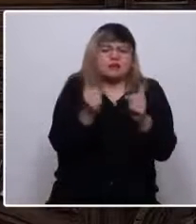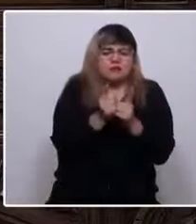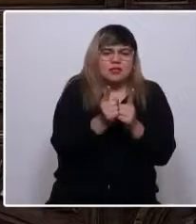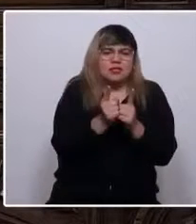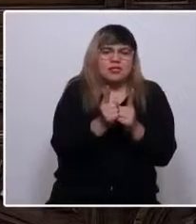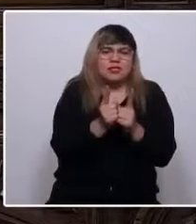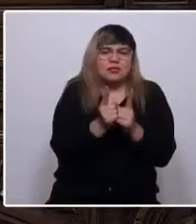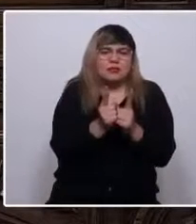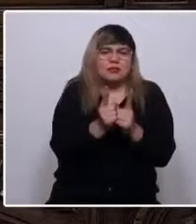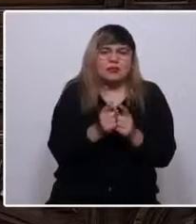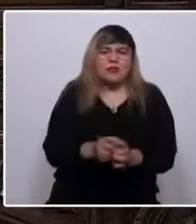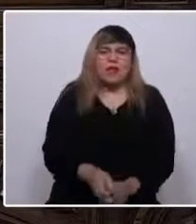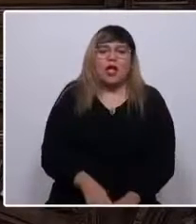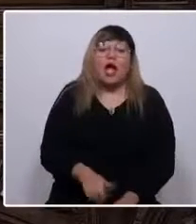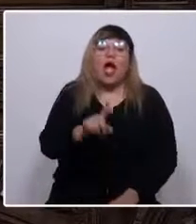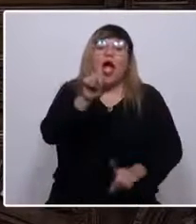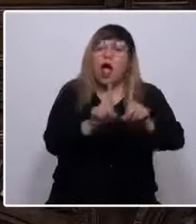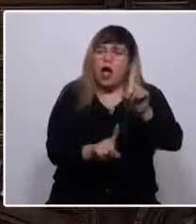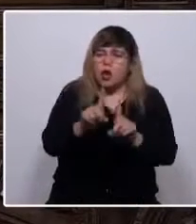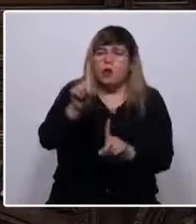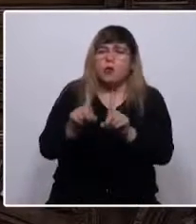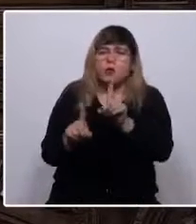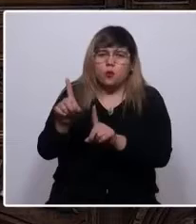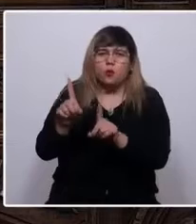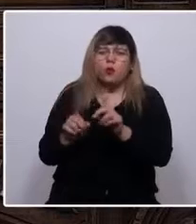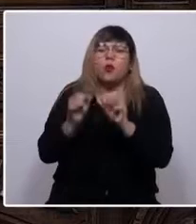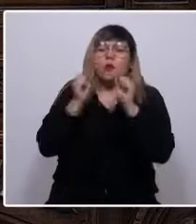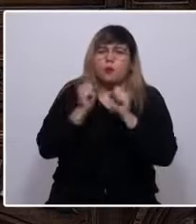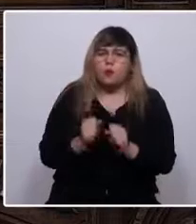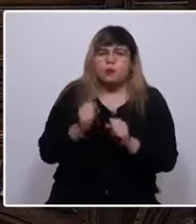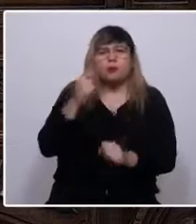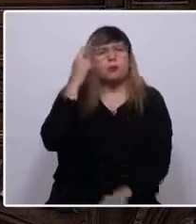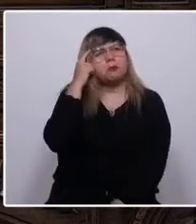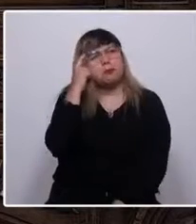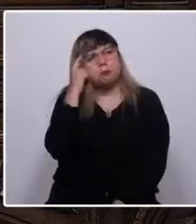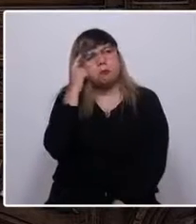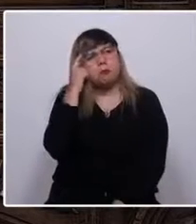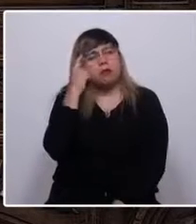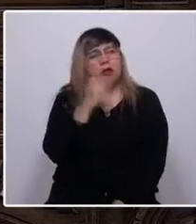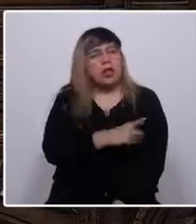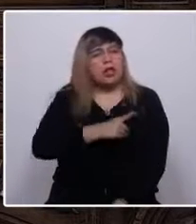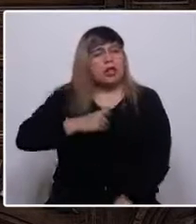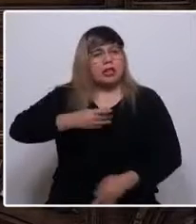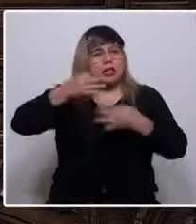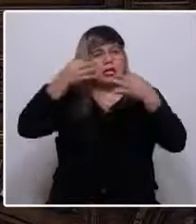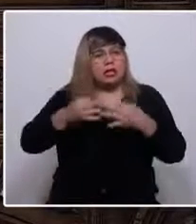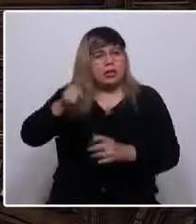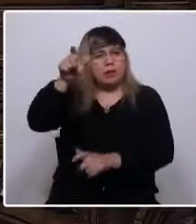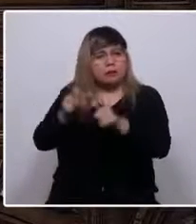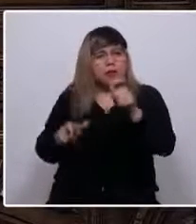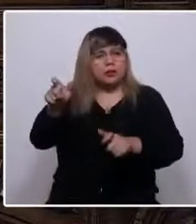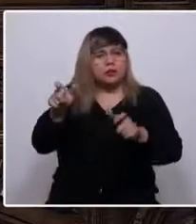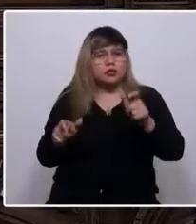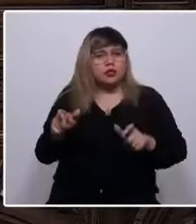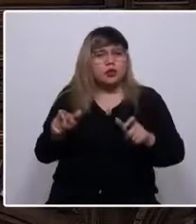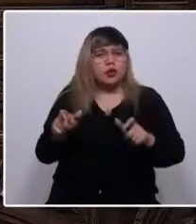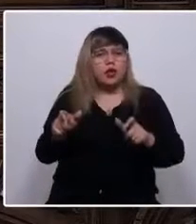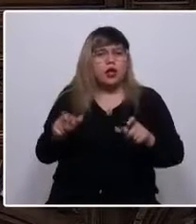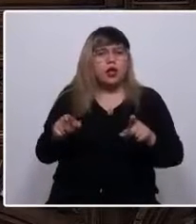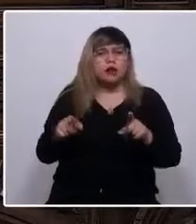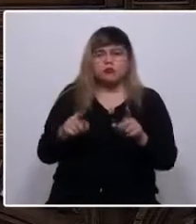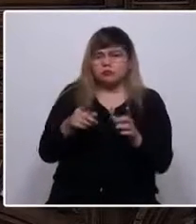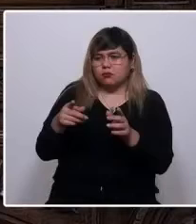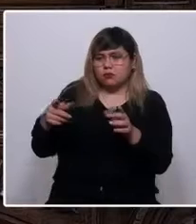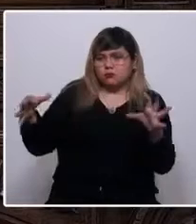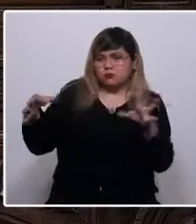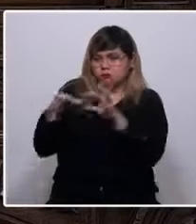por ejemplo, algunas y algunos podrían pensar la dignidad de los individuos al margen de la realidad